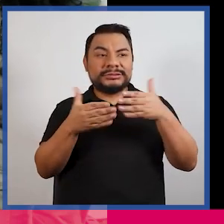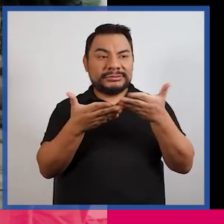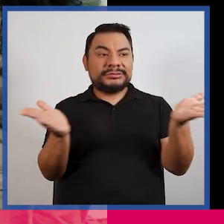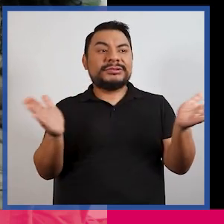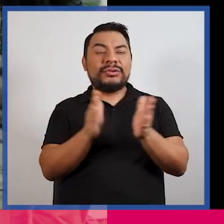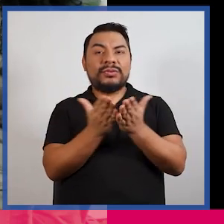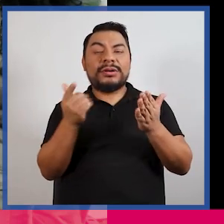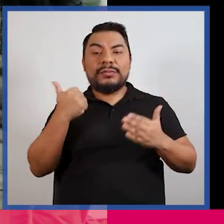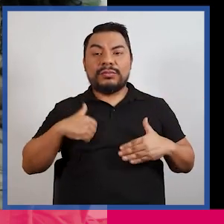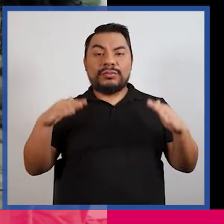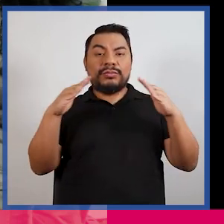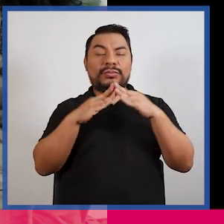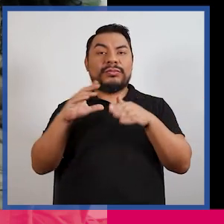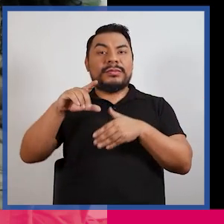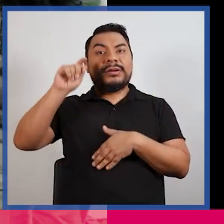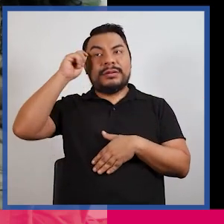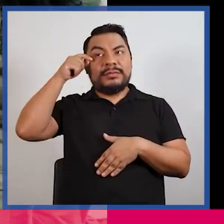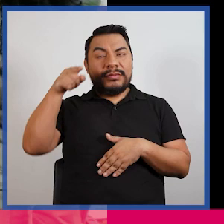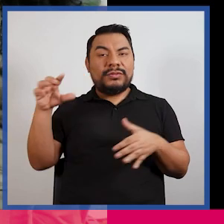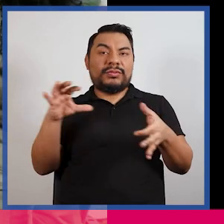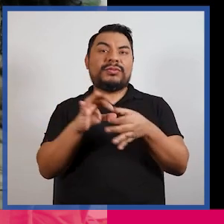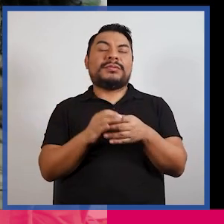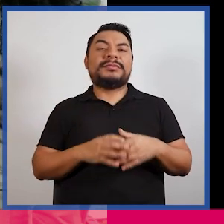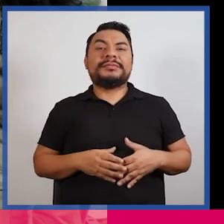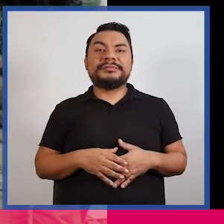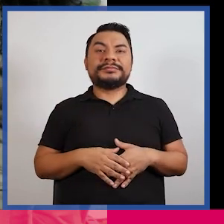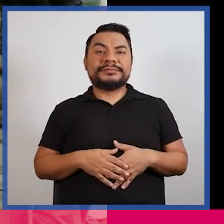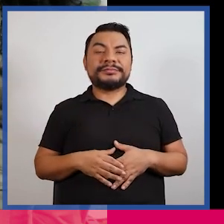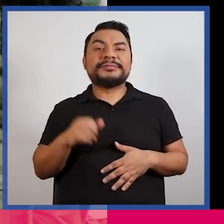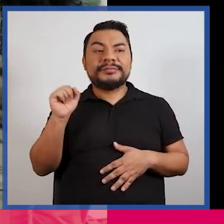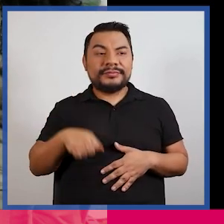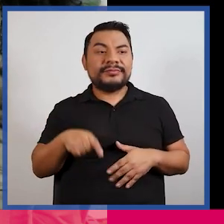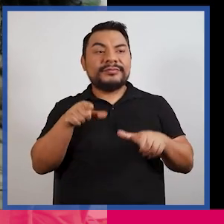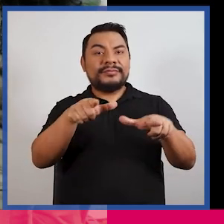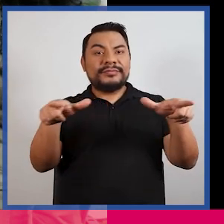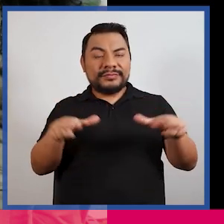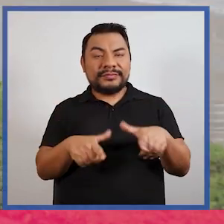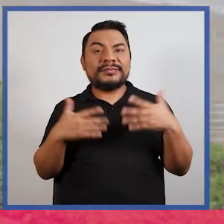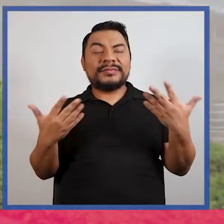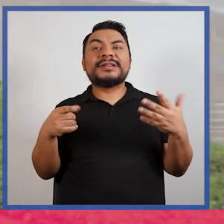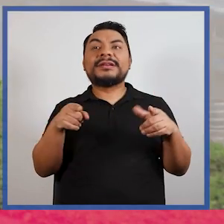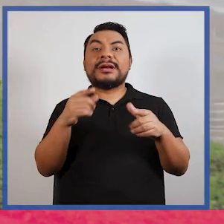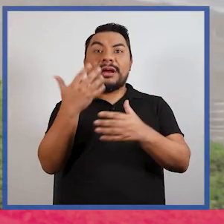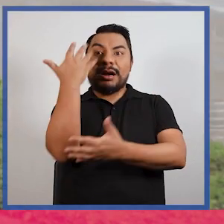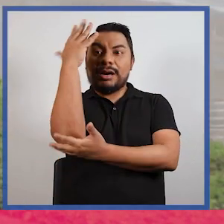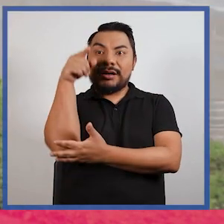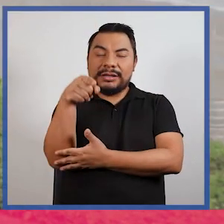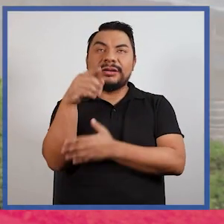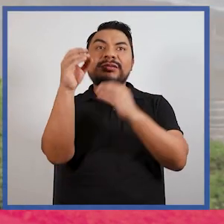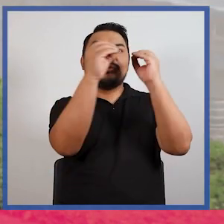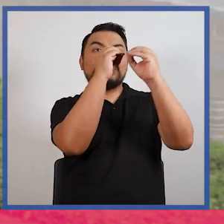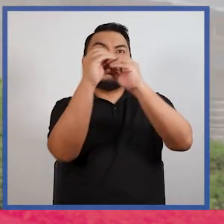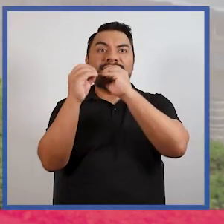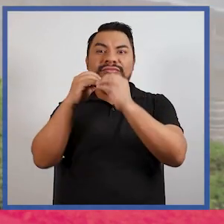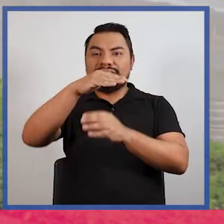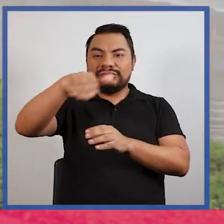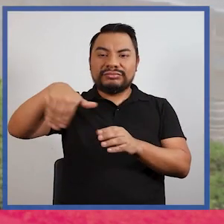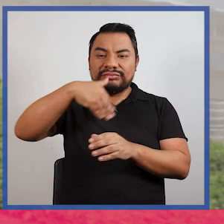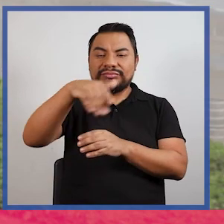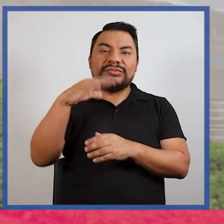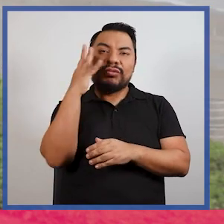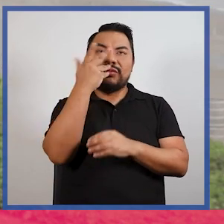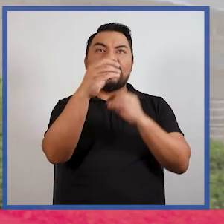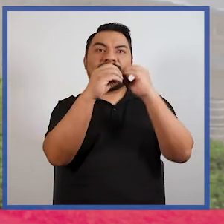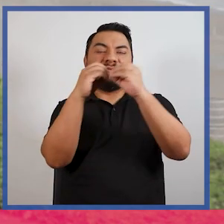Librera y la Municipalidad de Magdalena. Ubicamos árboles apropiados y los árboles los decoramos, los forramos